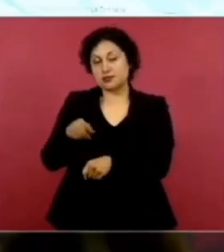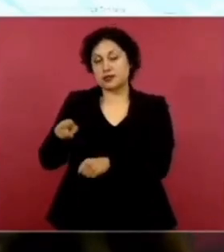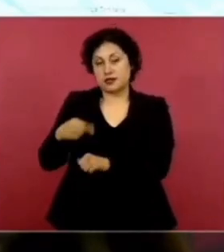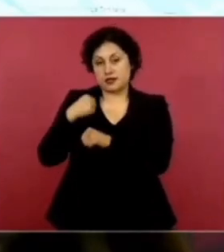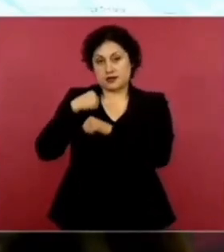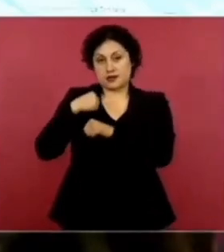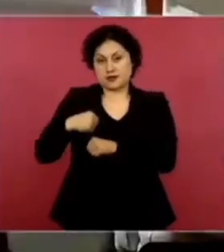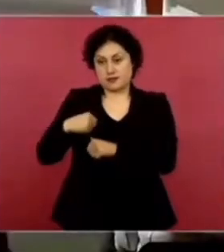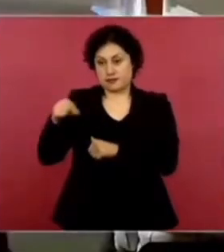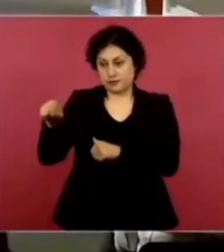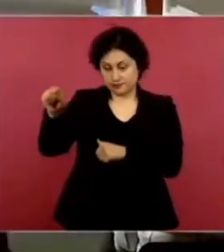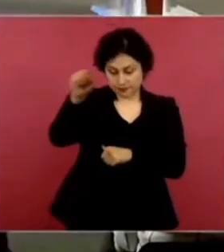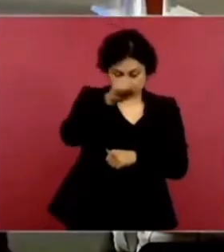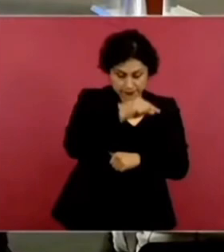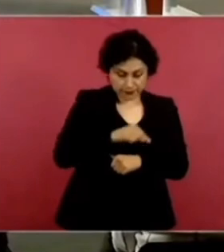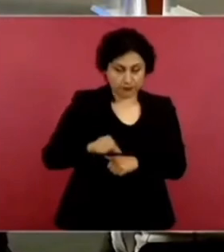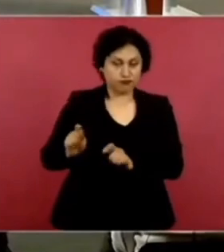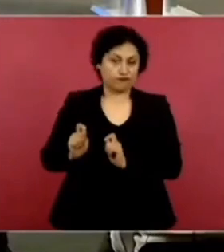proyecto.